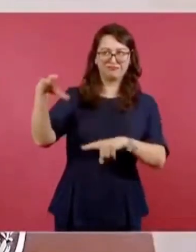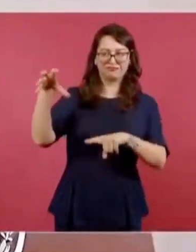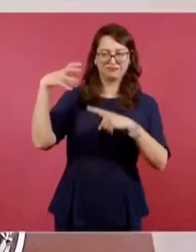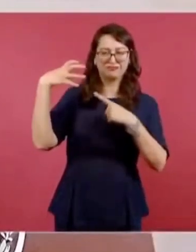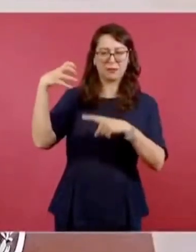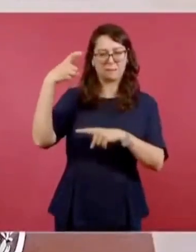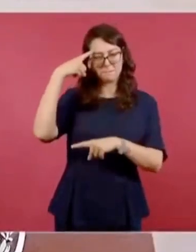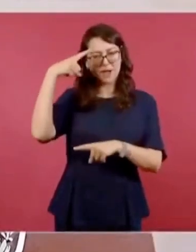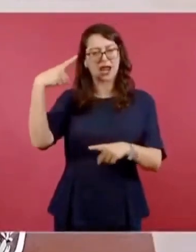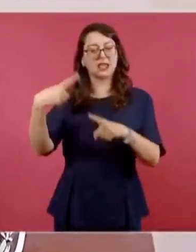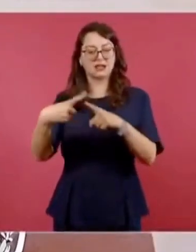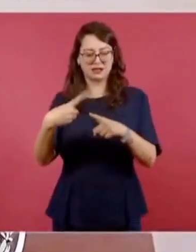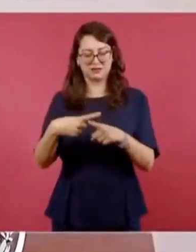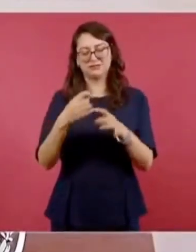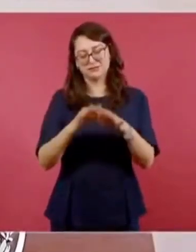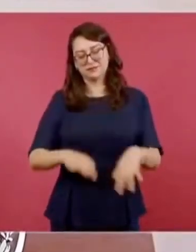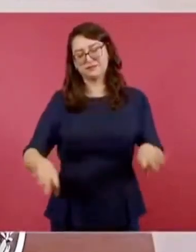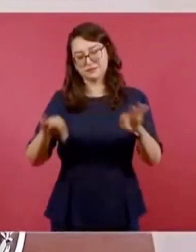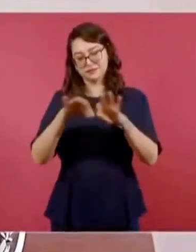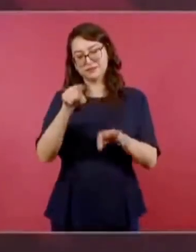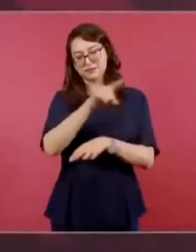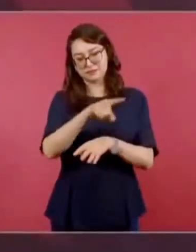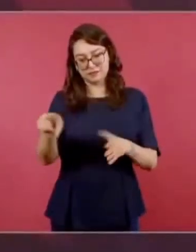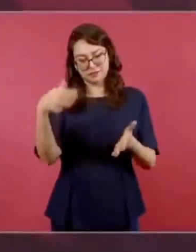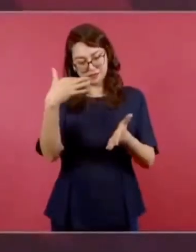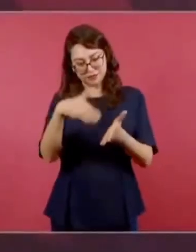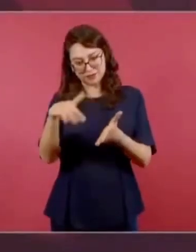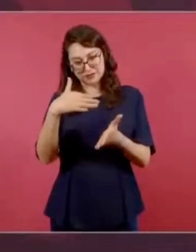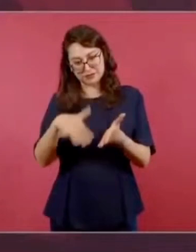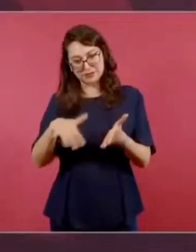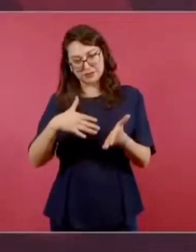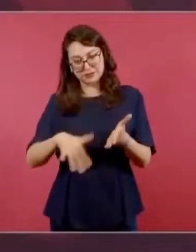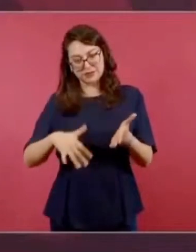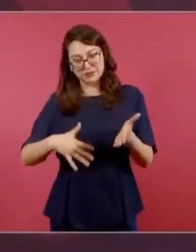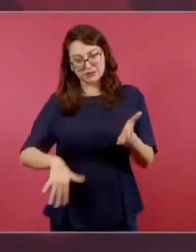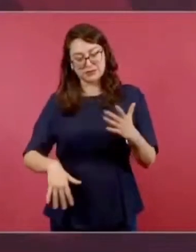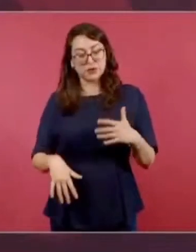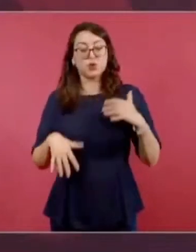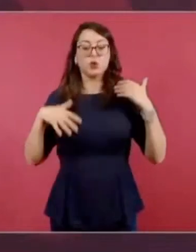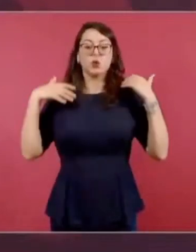recomiendo para los jóvenes, un gran escritor